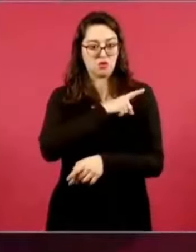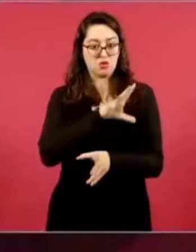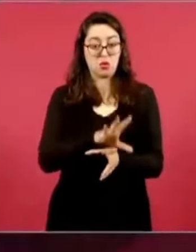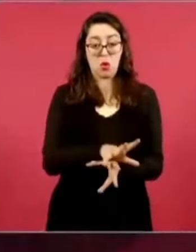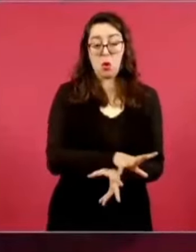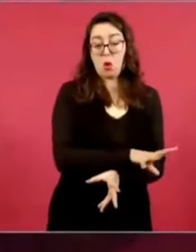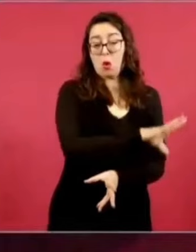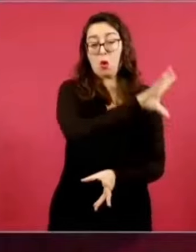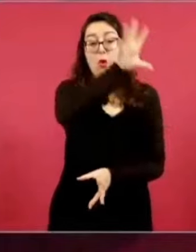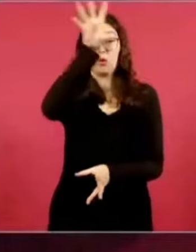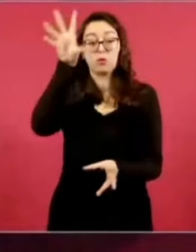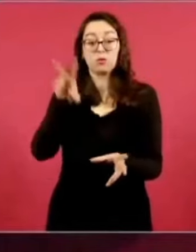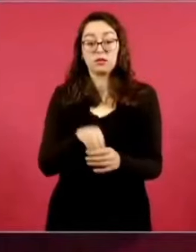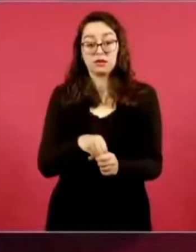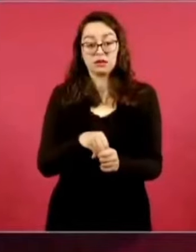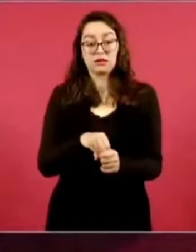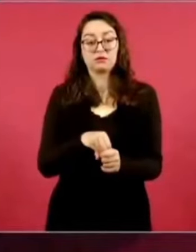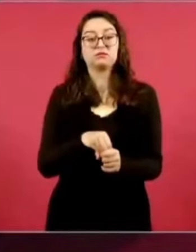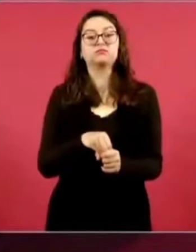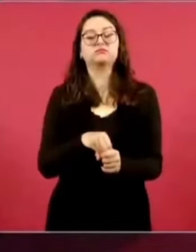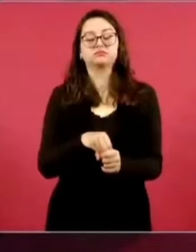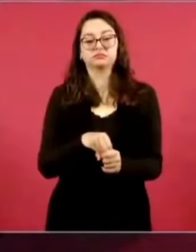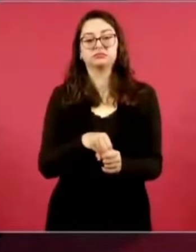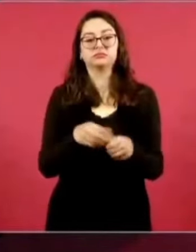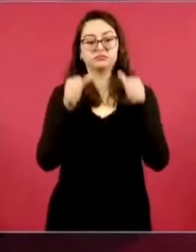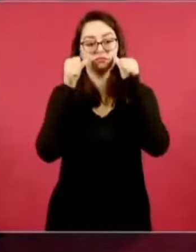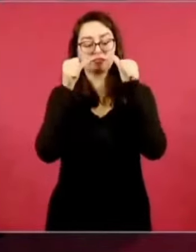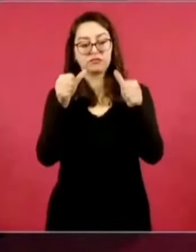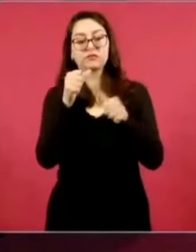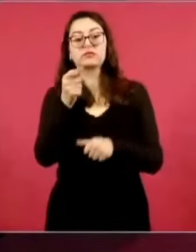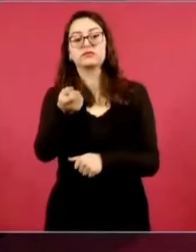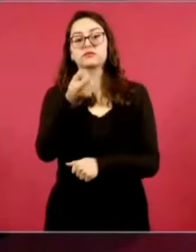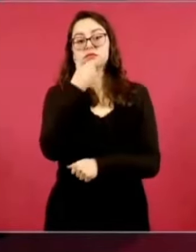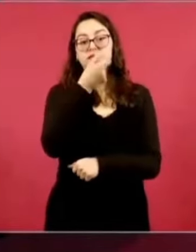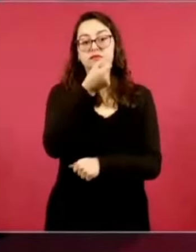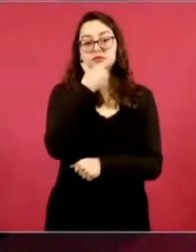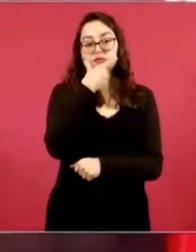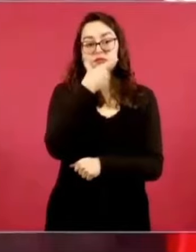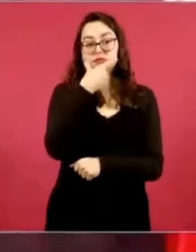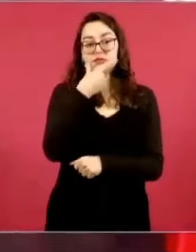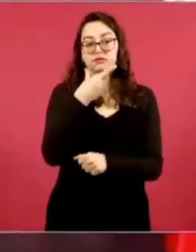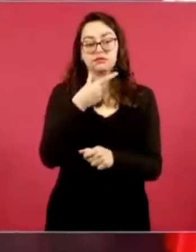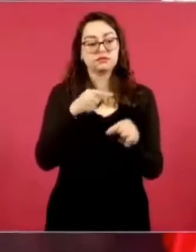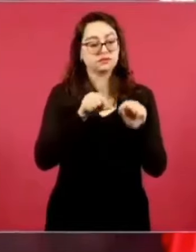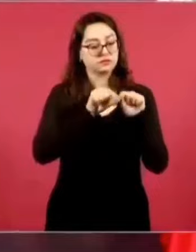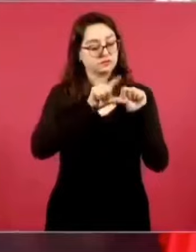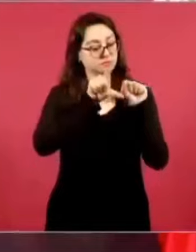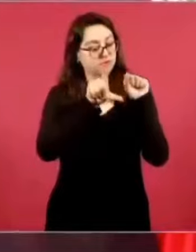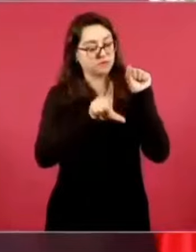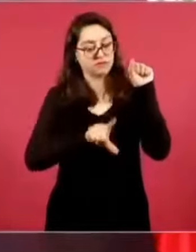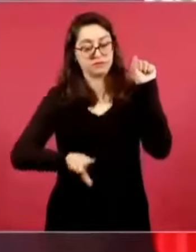y medicamentos gratuitos a todos